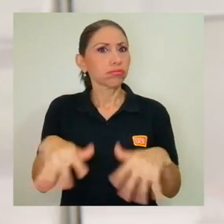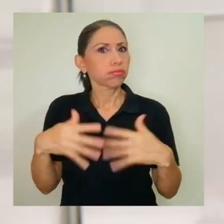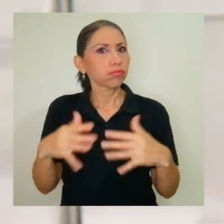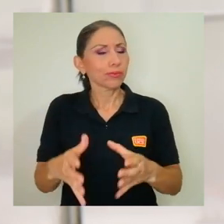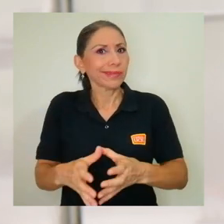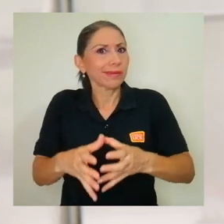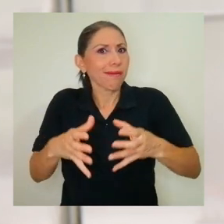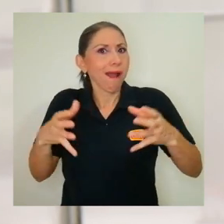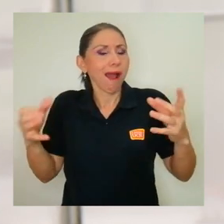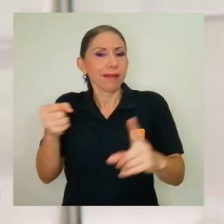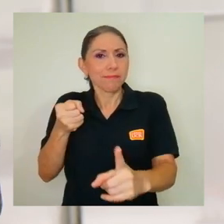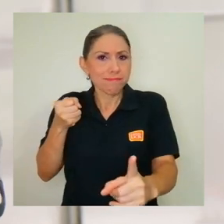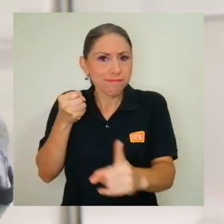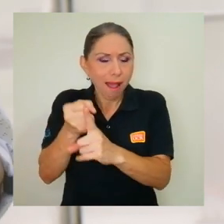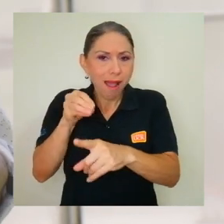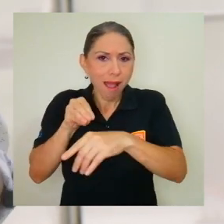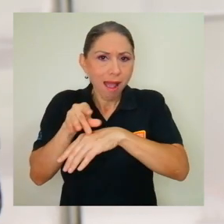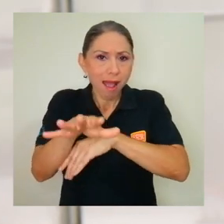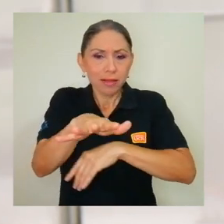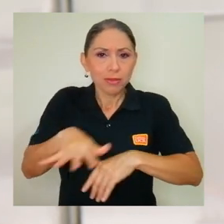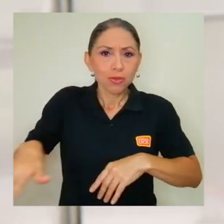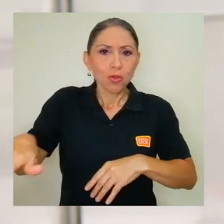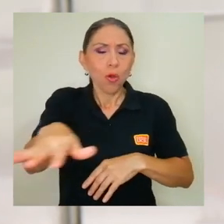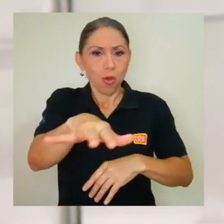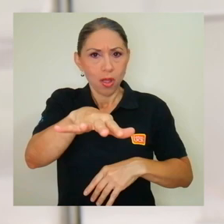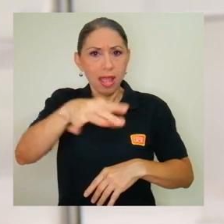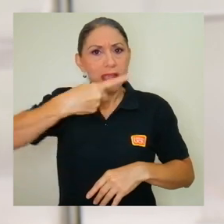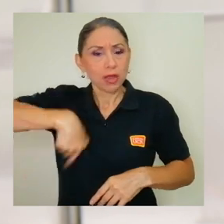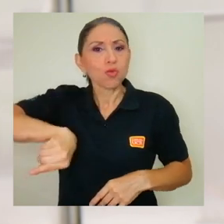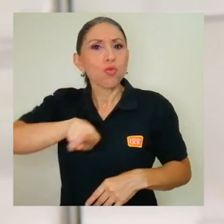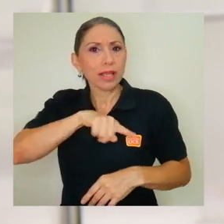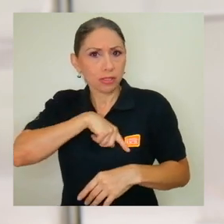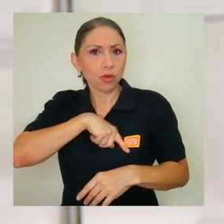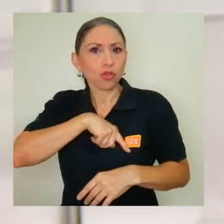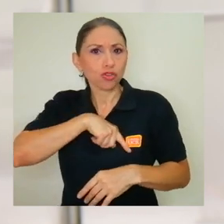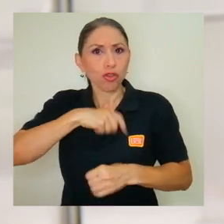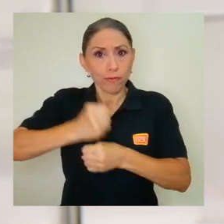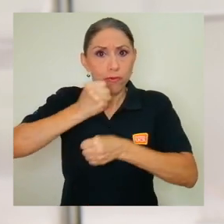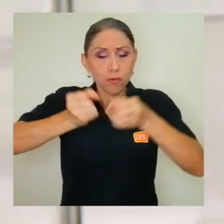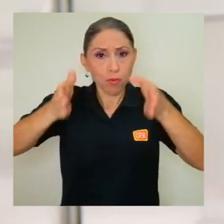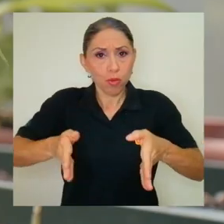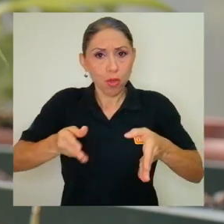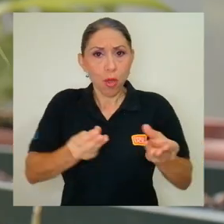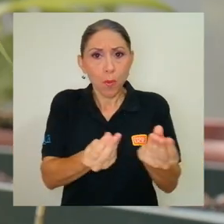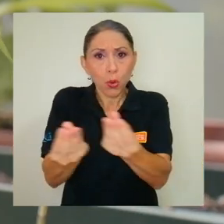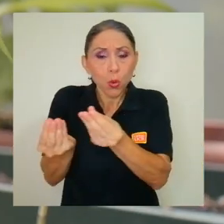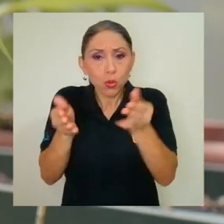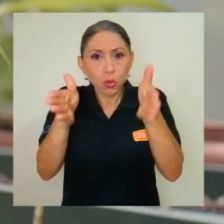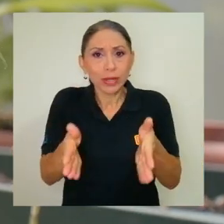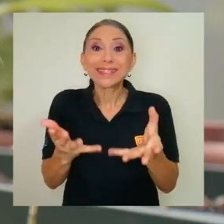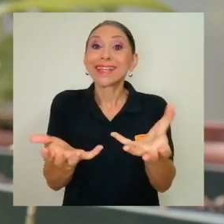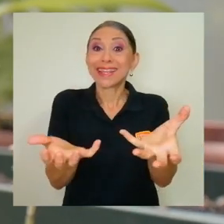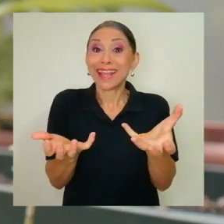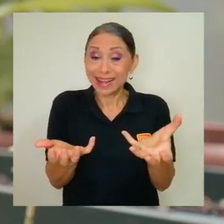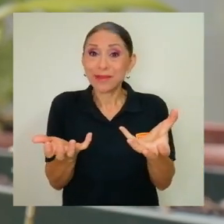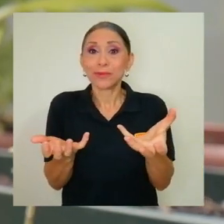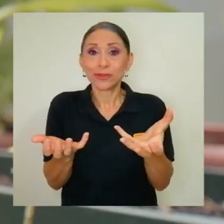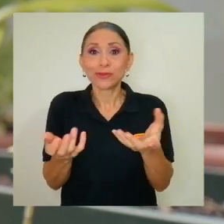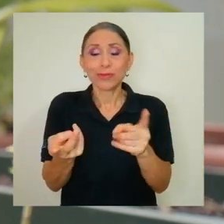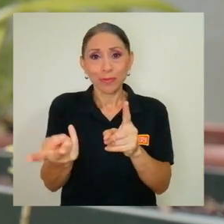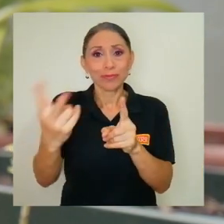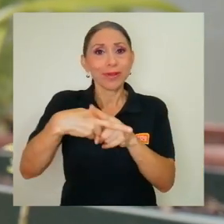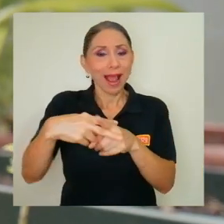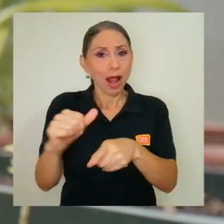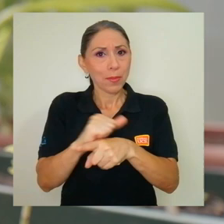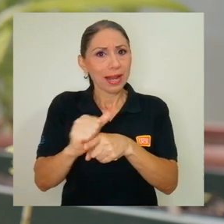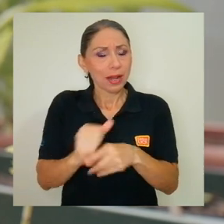impacto sobre nuestros productores y queremos llevarlo a